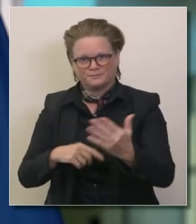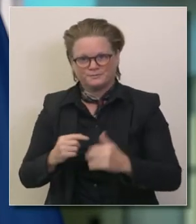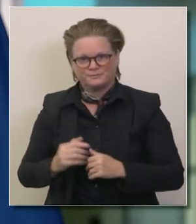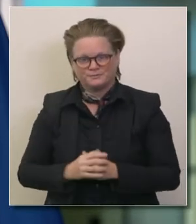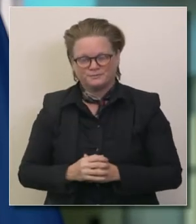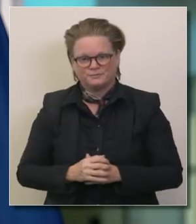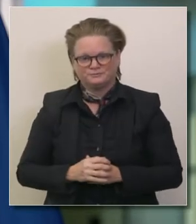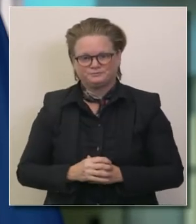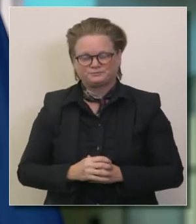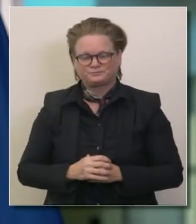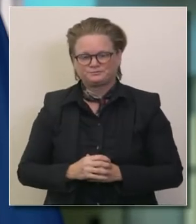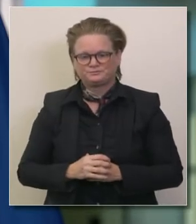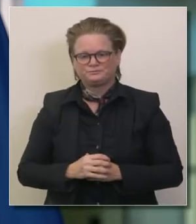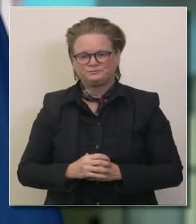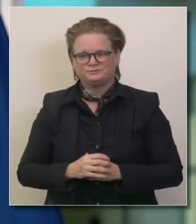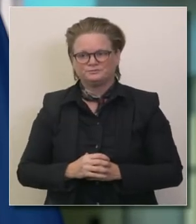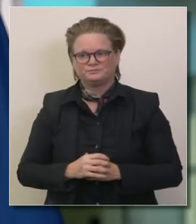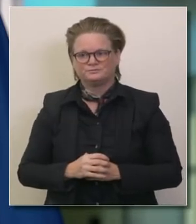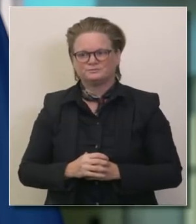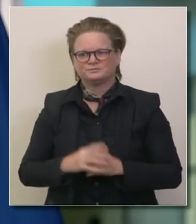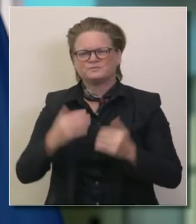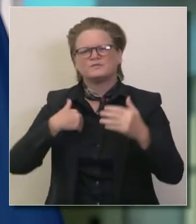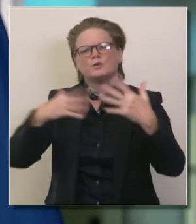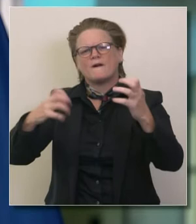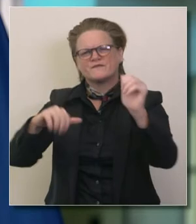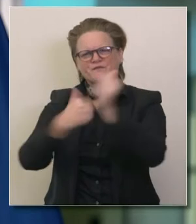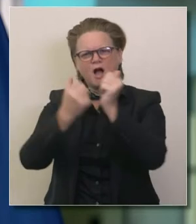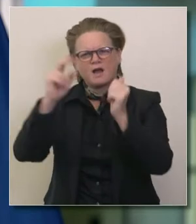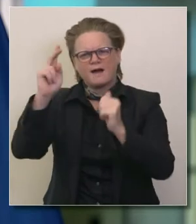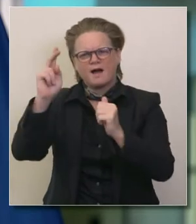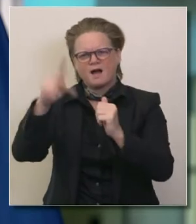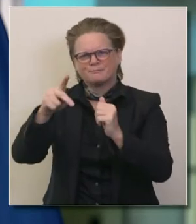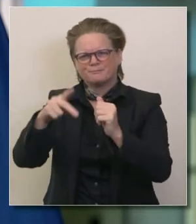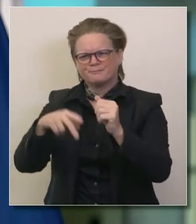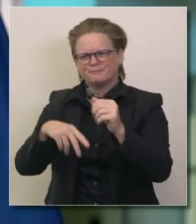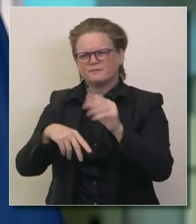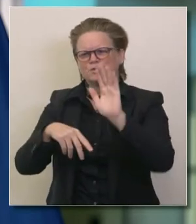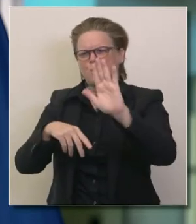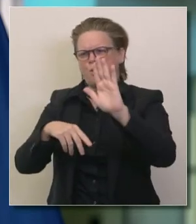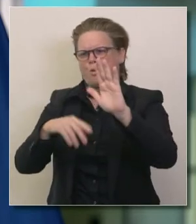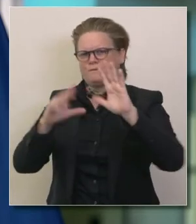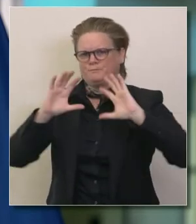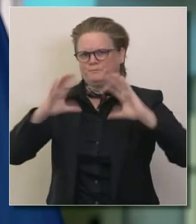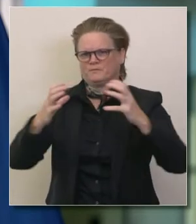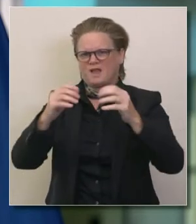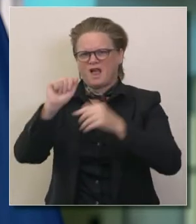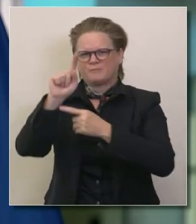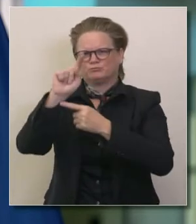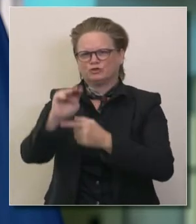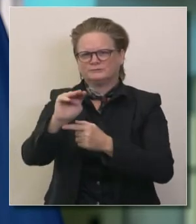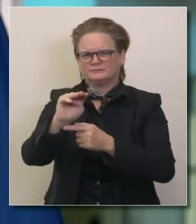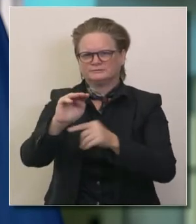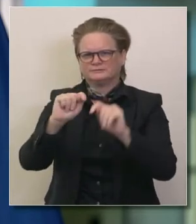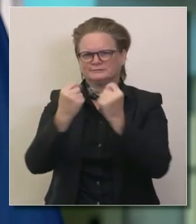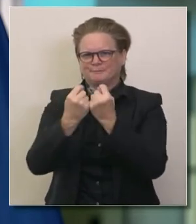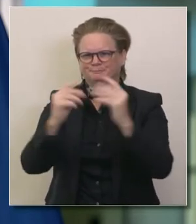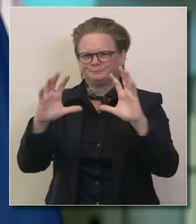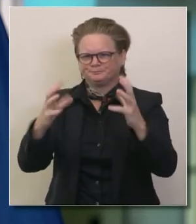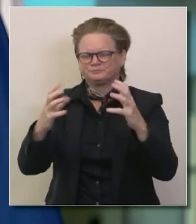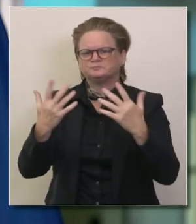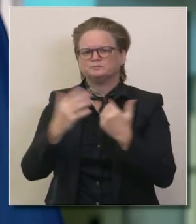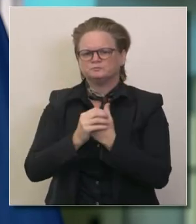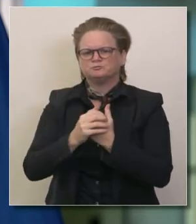Nada más quería seguimiento en cuanto a la pregunta de Kevin usted y su administración en realidad no han